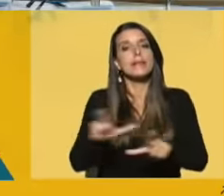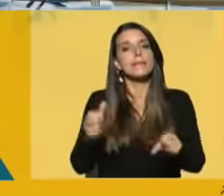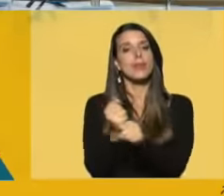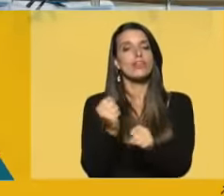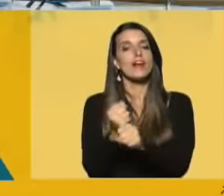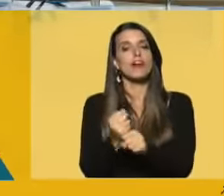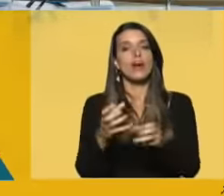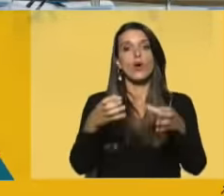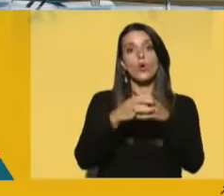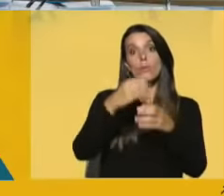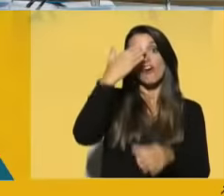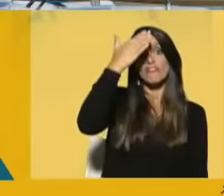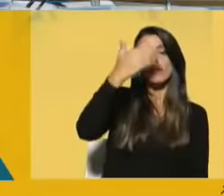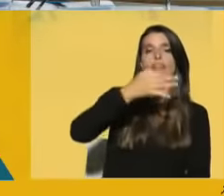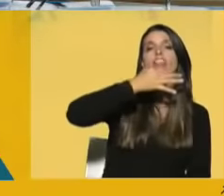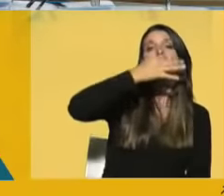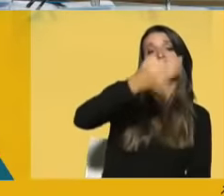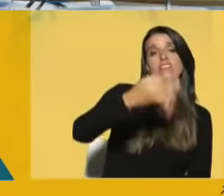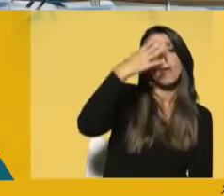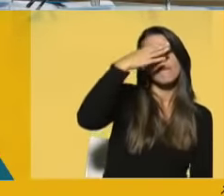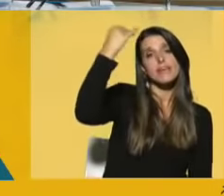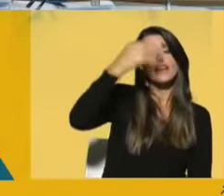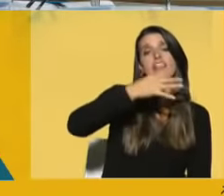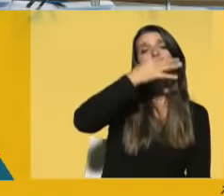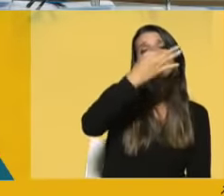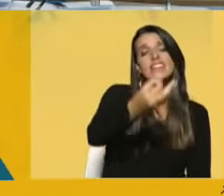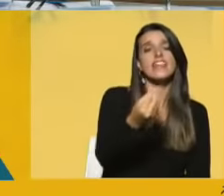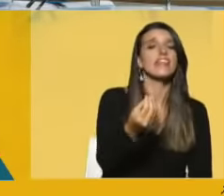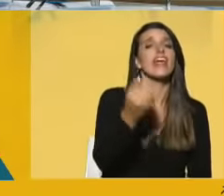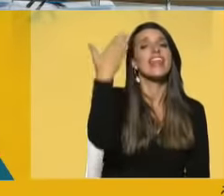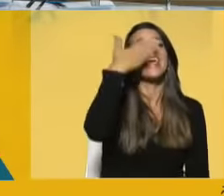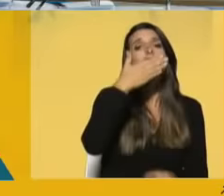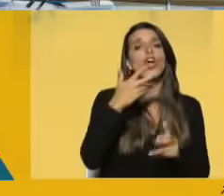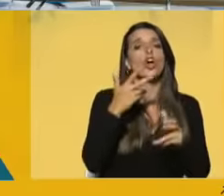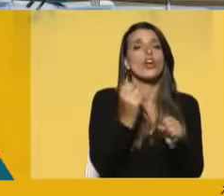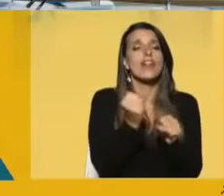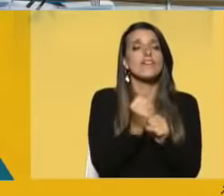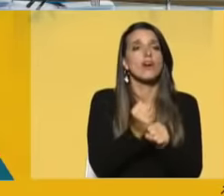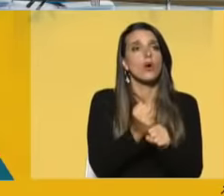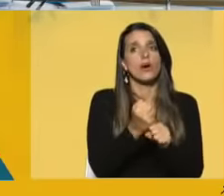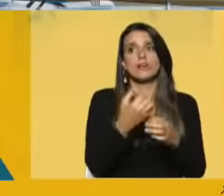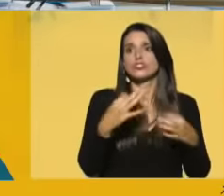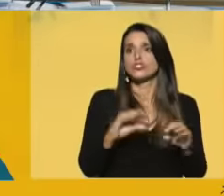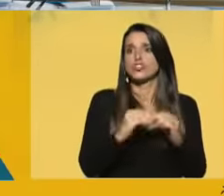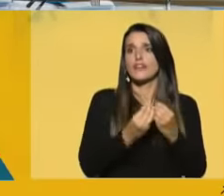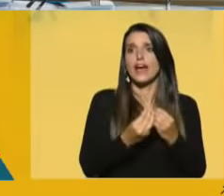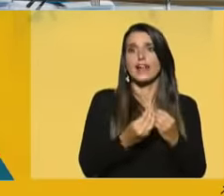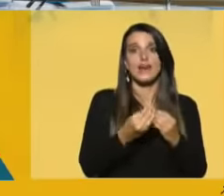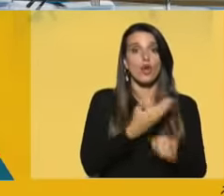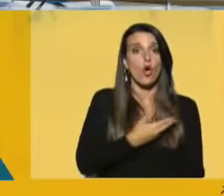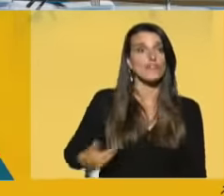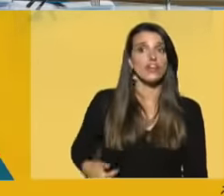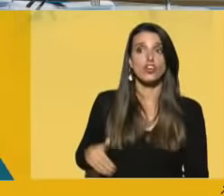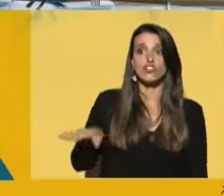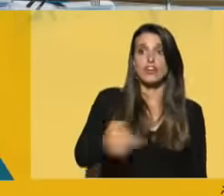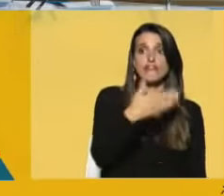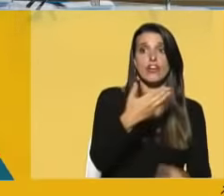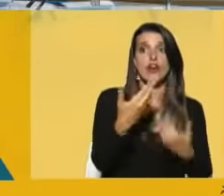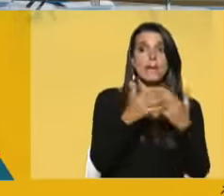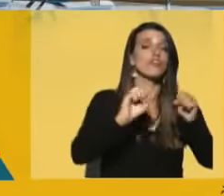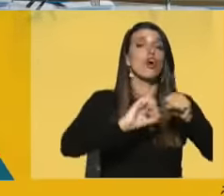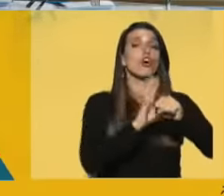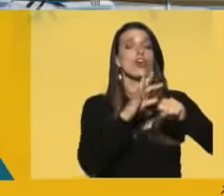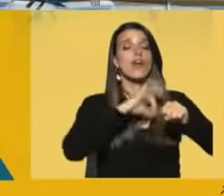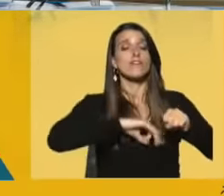El Frente Amplio habla y el señor Michelini habla de la informalidad. A la semana que se fueron del gobierno empezó el COVID y